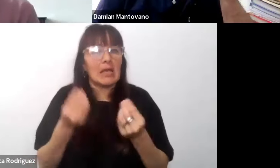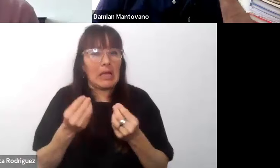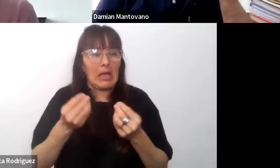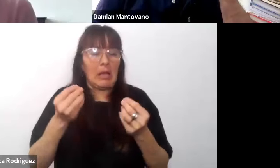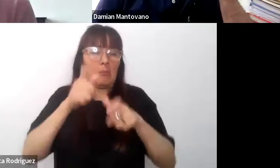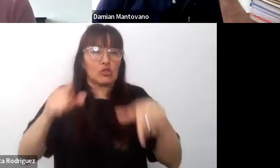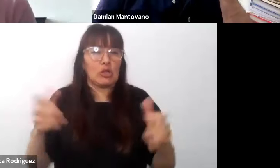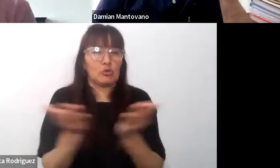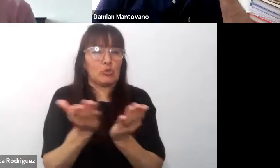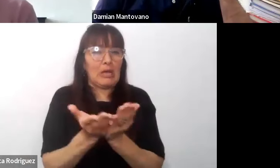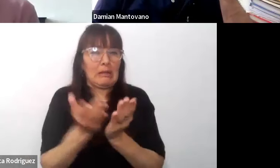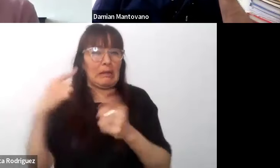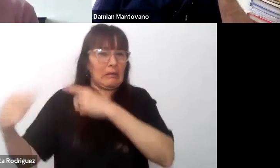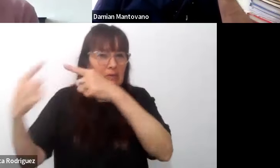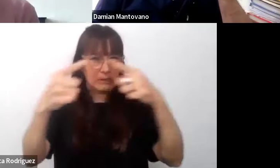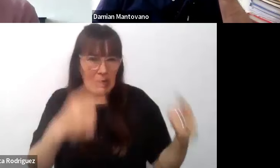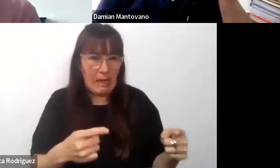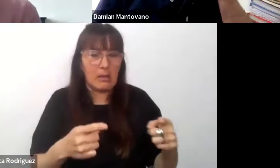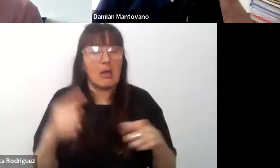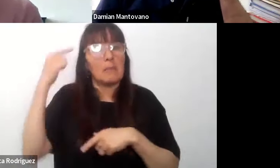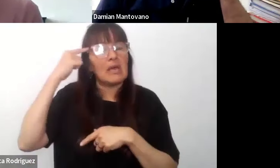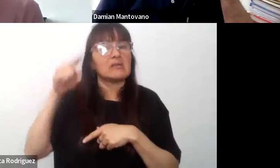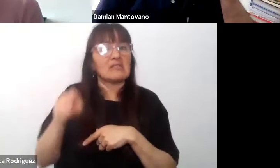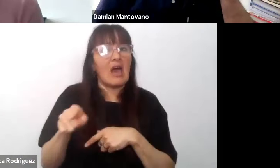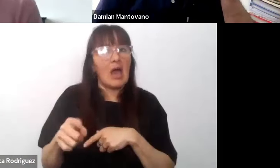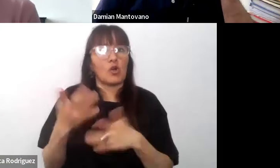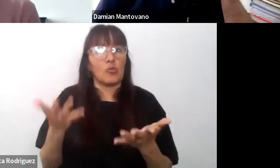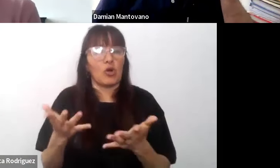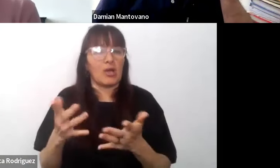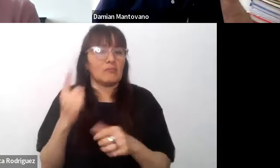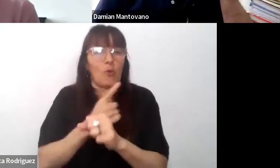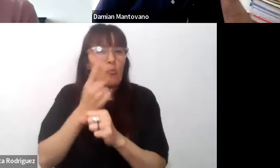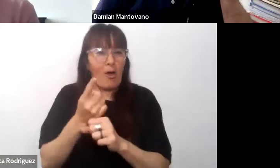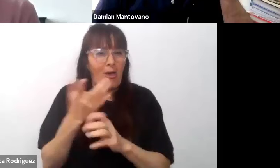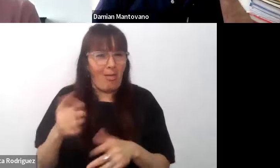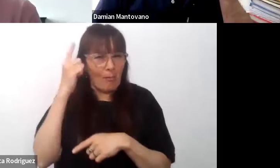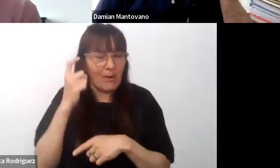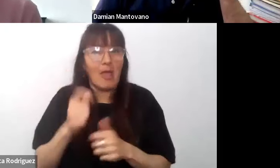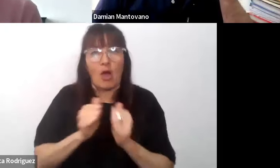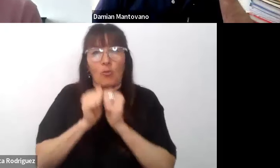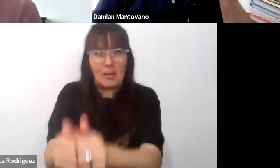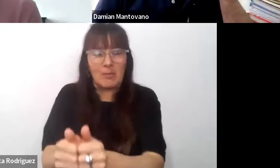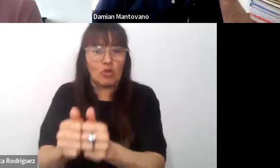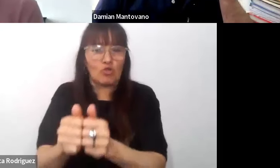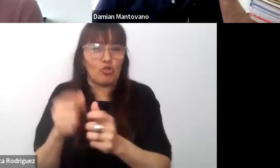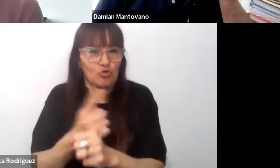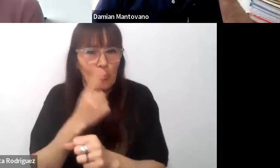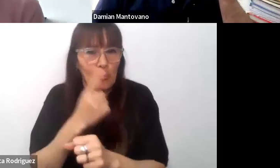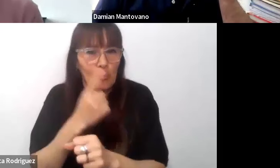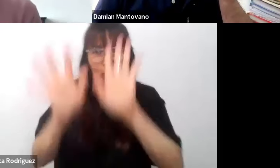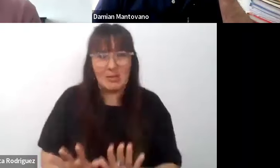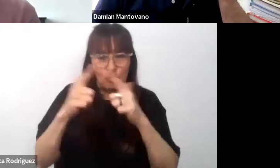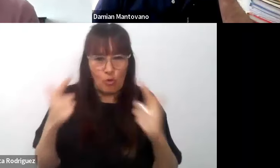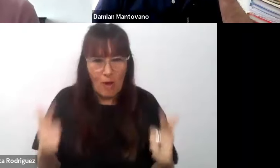creen que no son competitivos para ellos y que no tienen acompañamiento que no están formados y